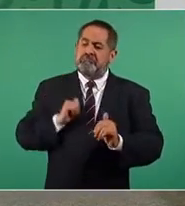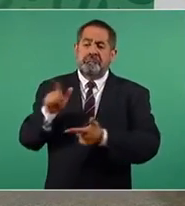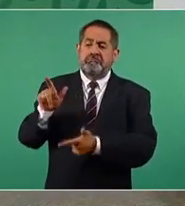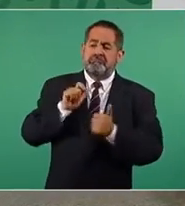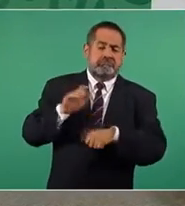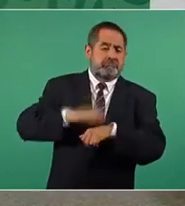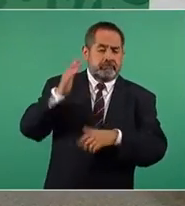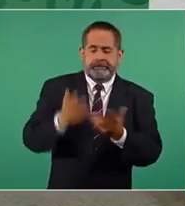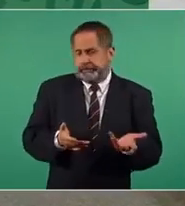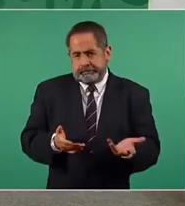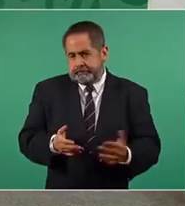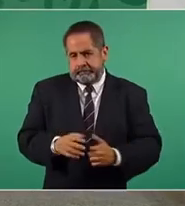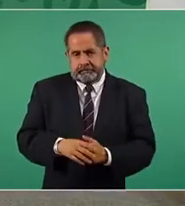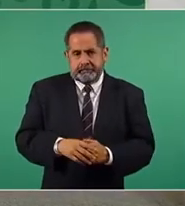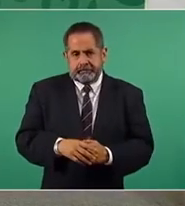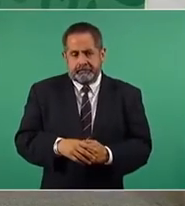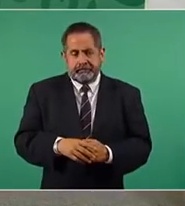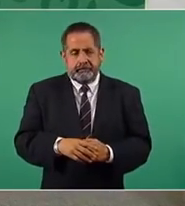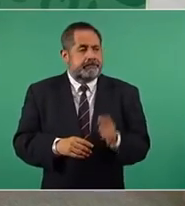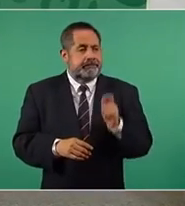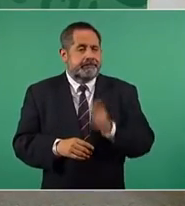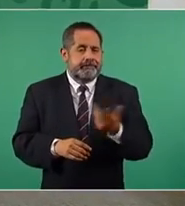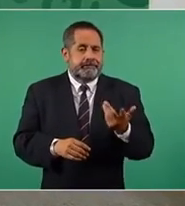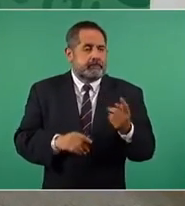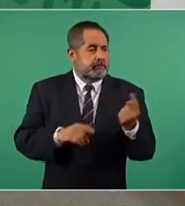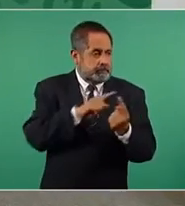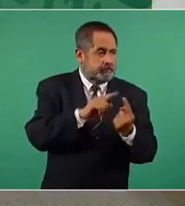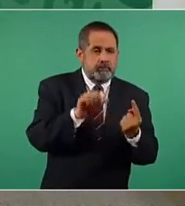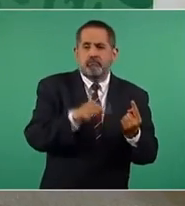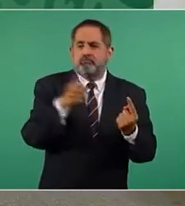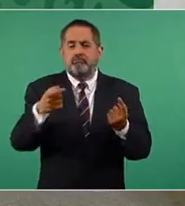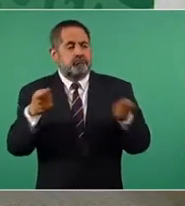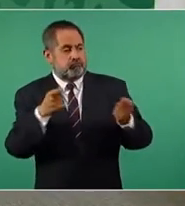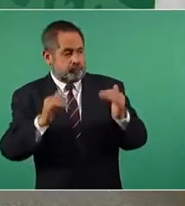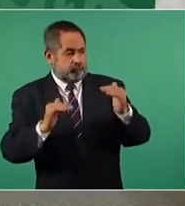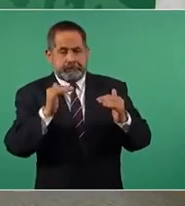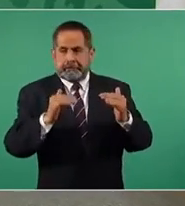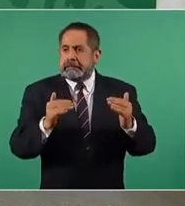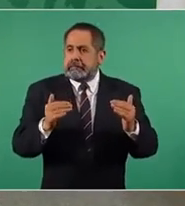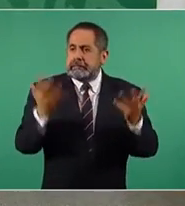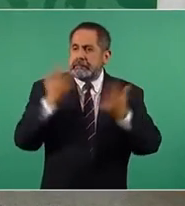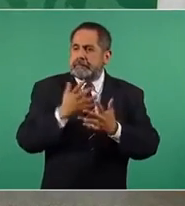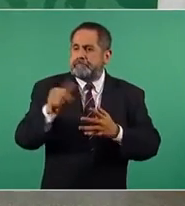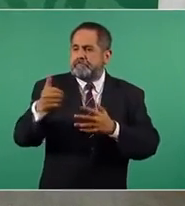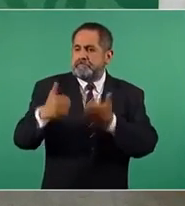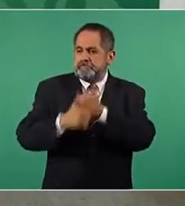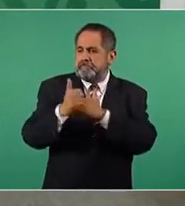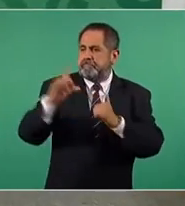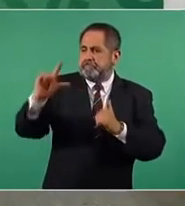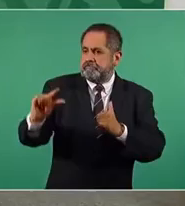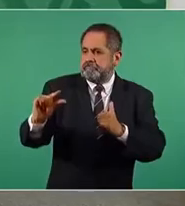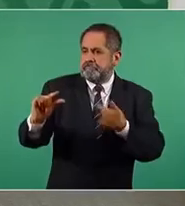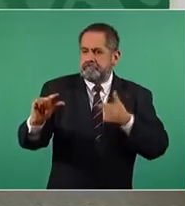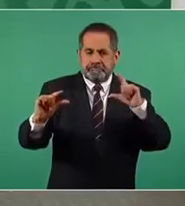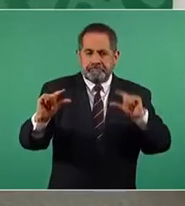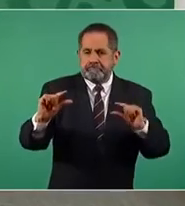porque no hay nadie que regule y se trata del